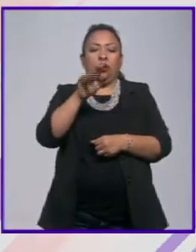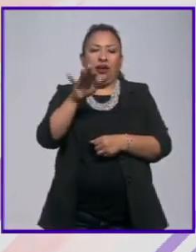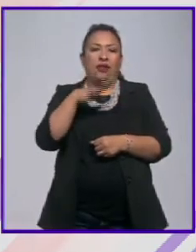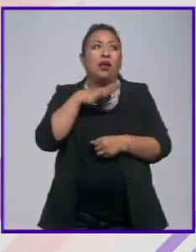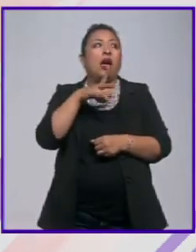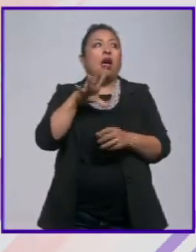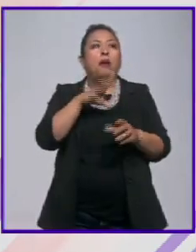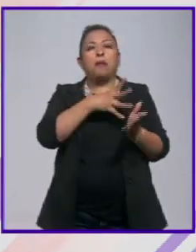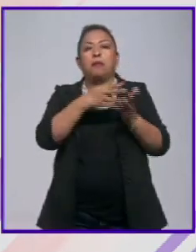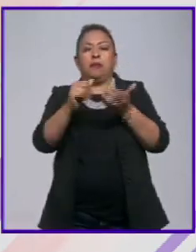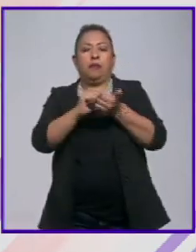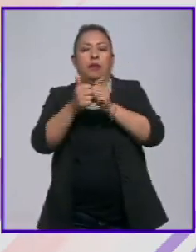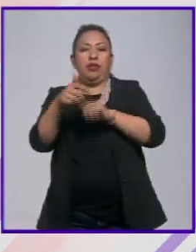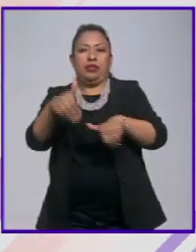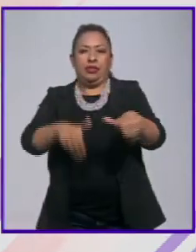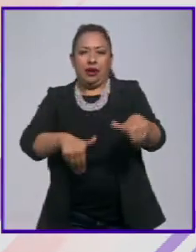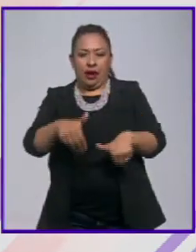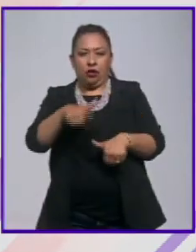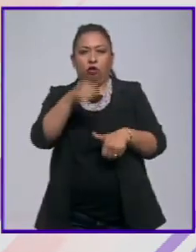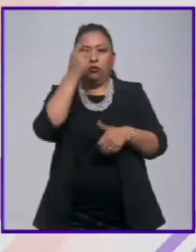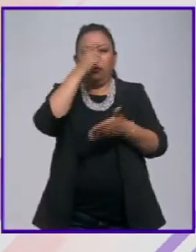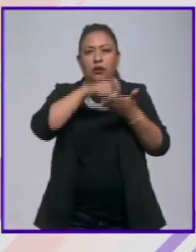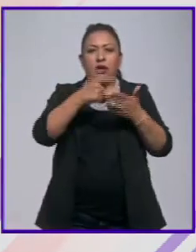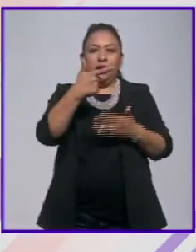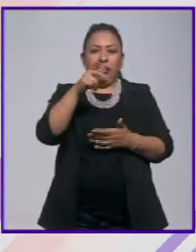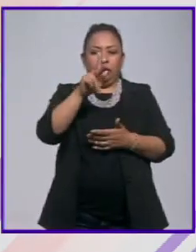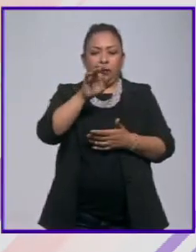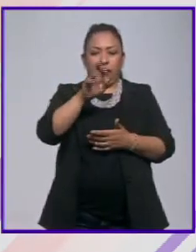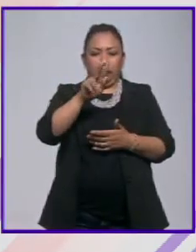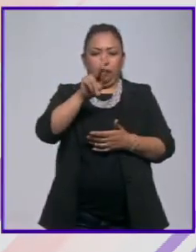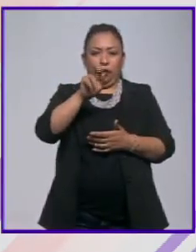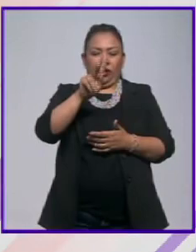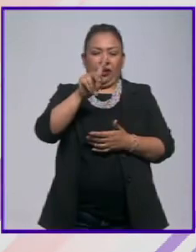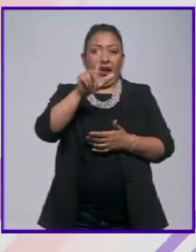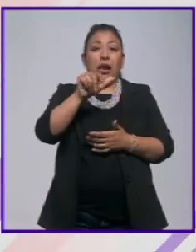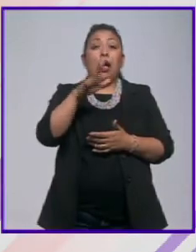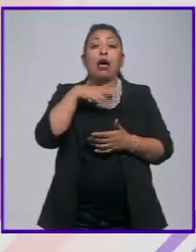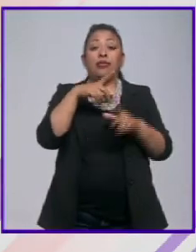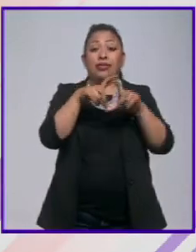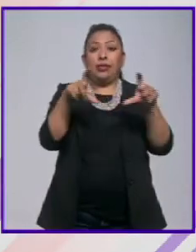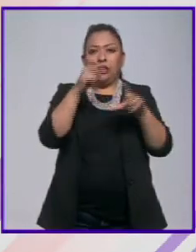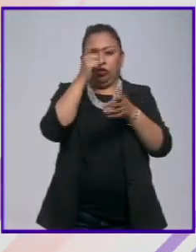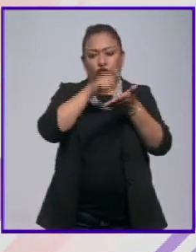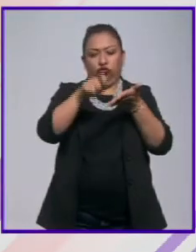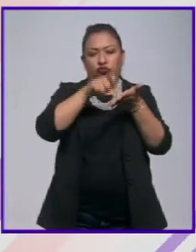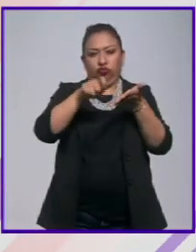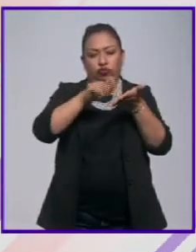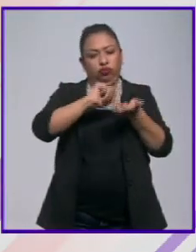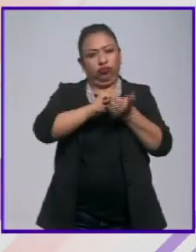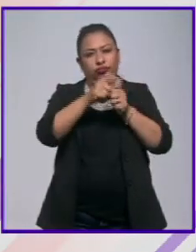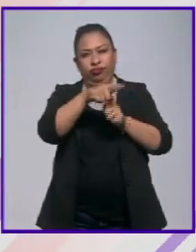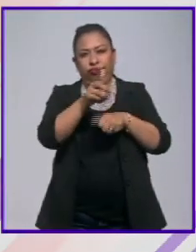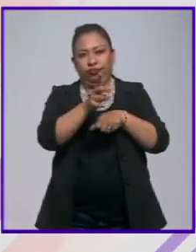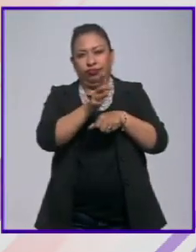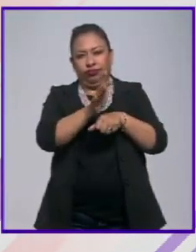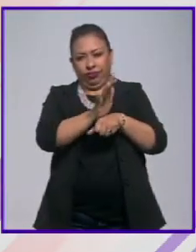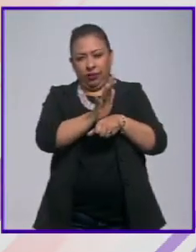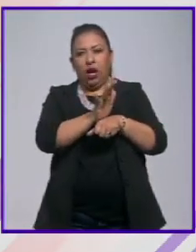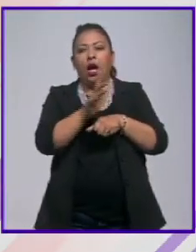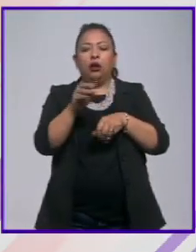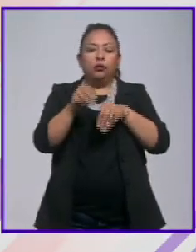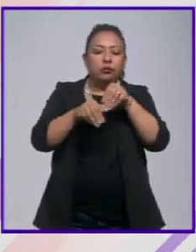esta es una adaptación teatral escrita por Gibran Portela Gibran hizo el texto lo